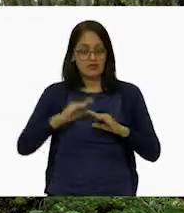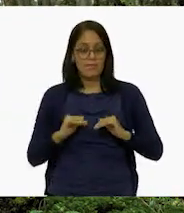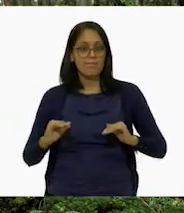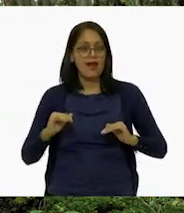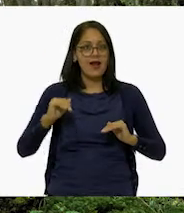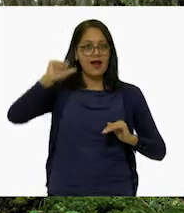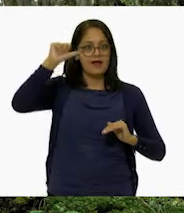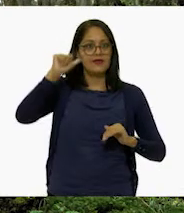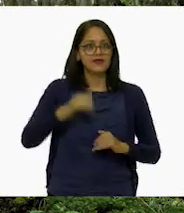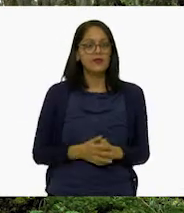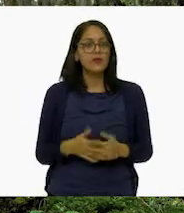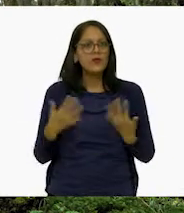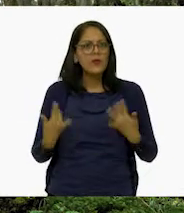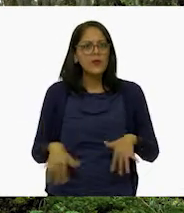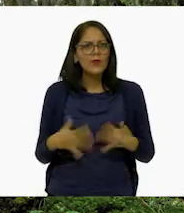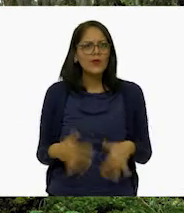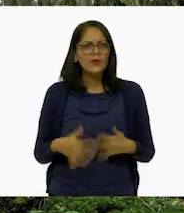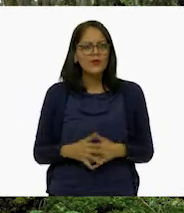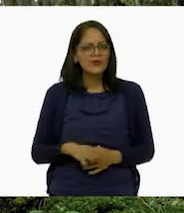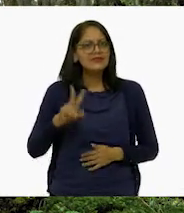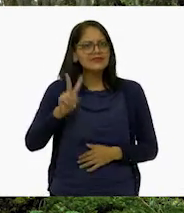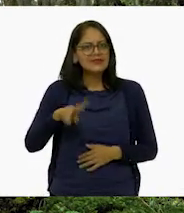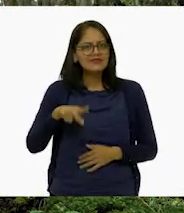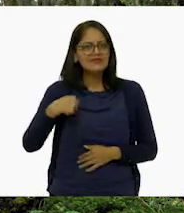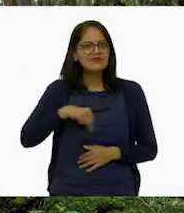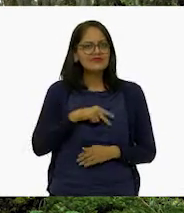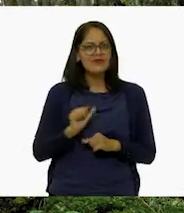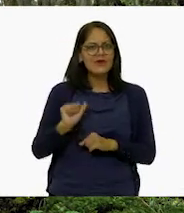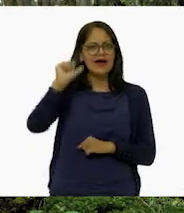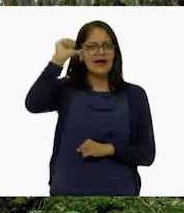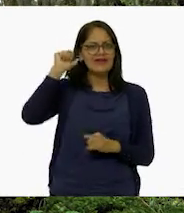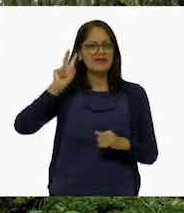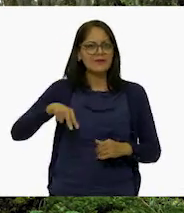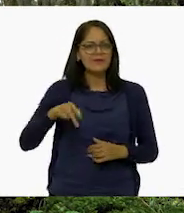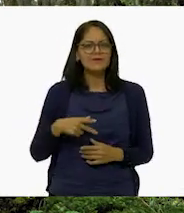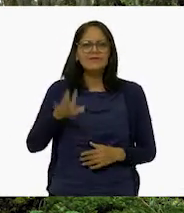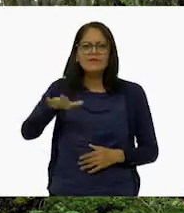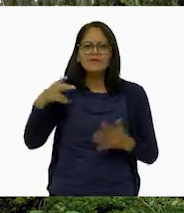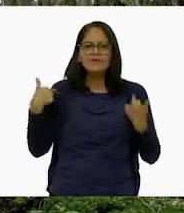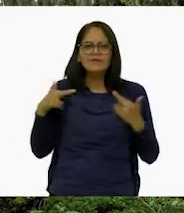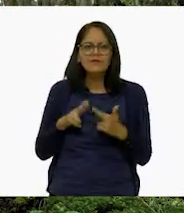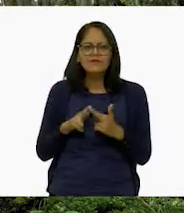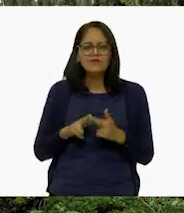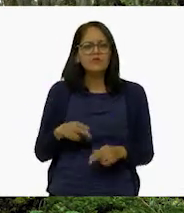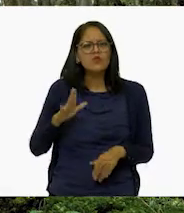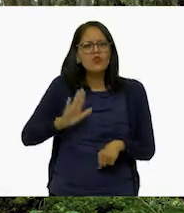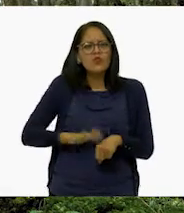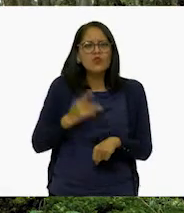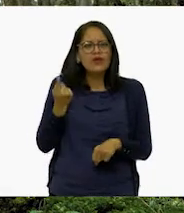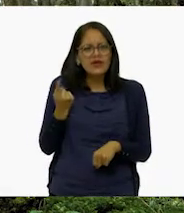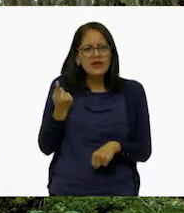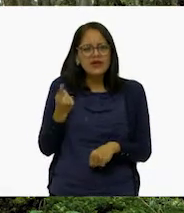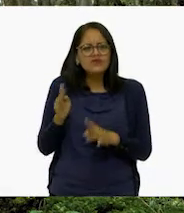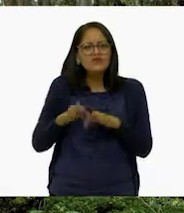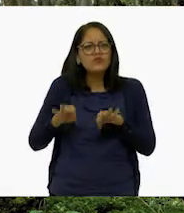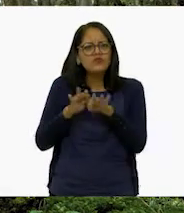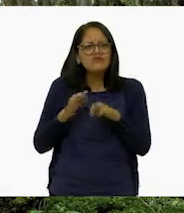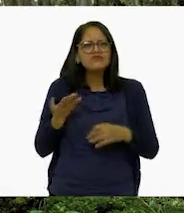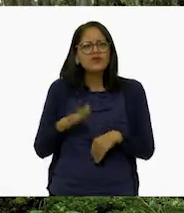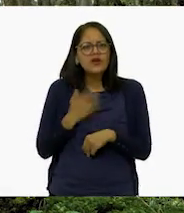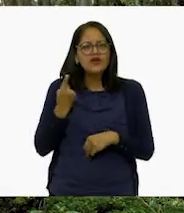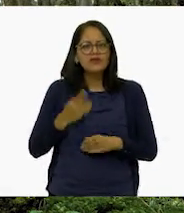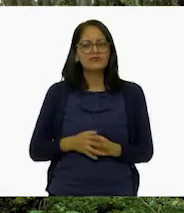el nivel del mar. ¡Ah, Larisa! Sí que estamos alto, pero maestra, ¿eso por qué es tan importante?